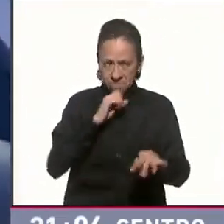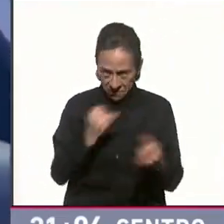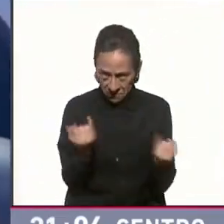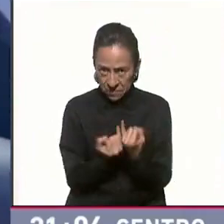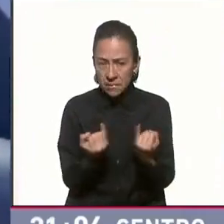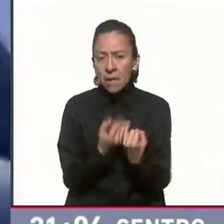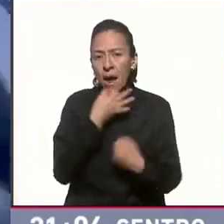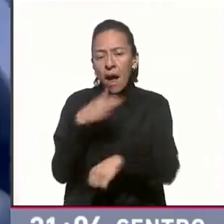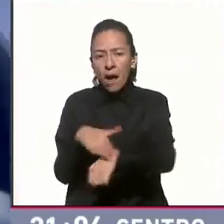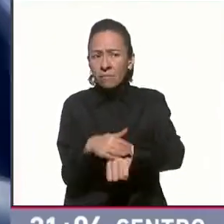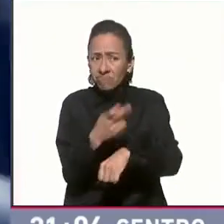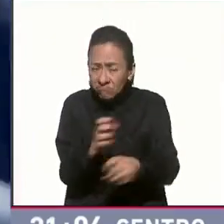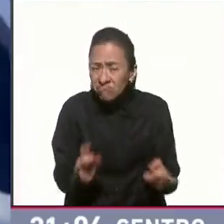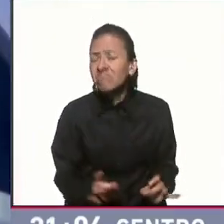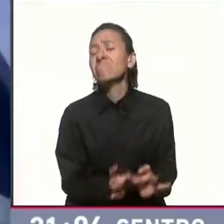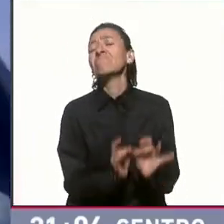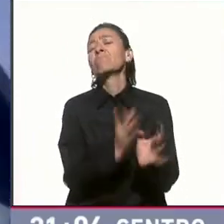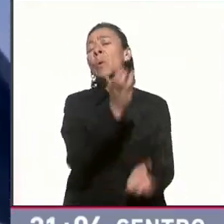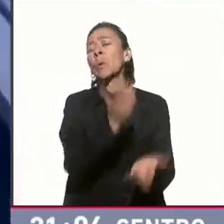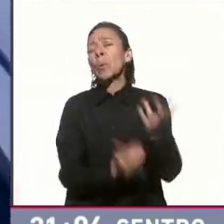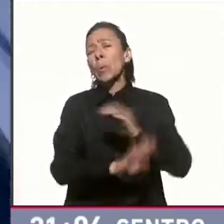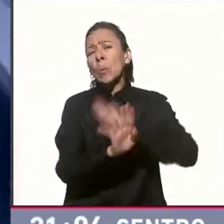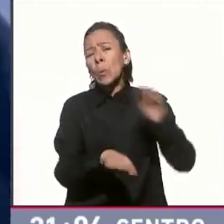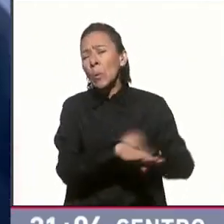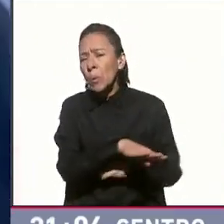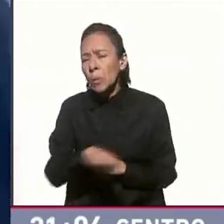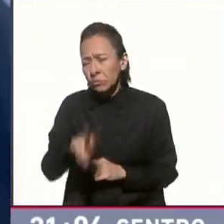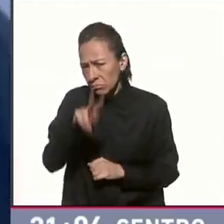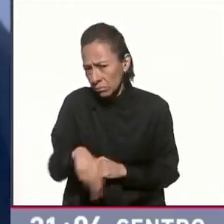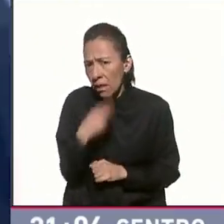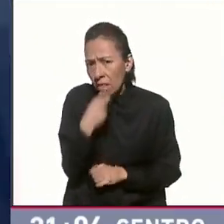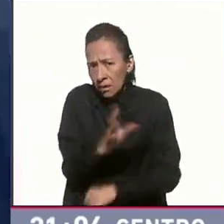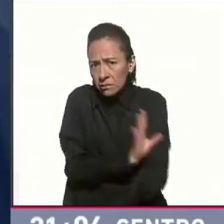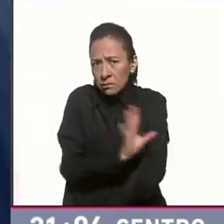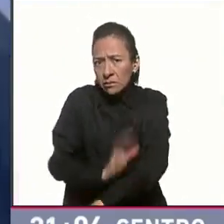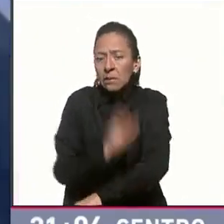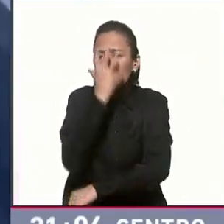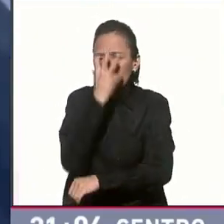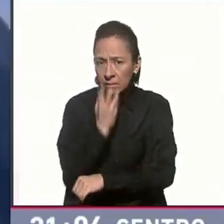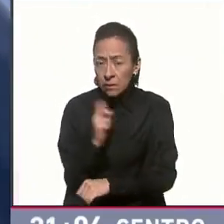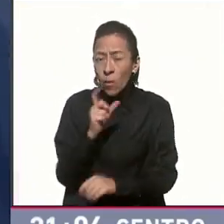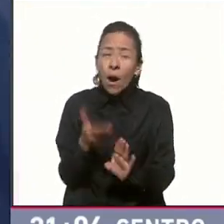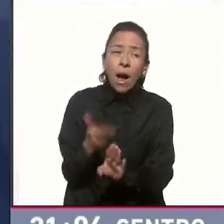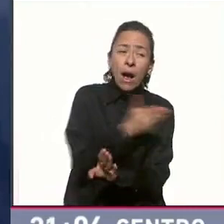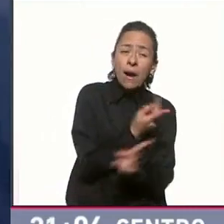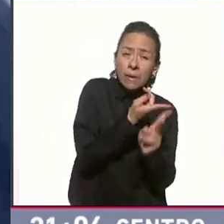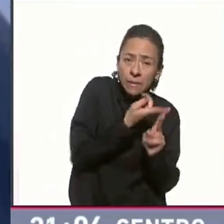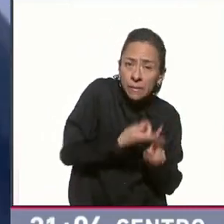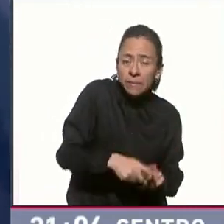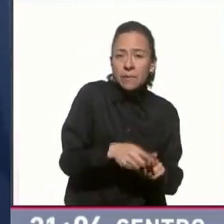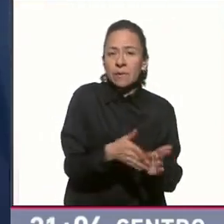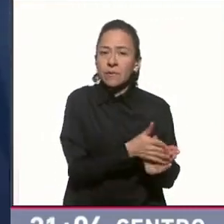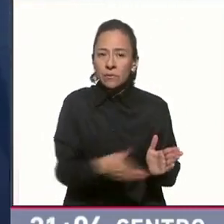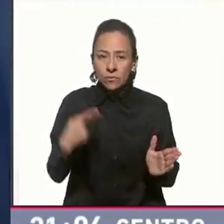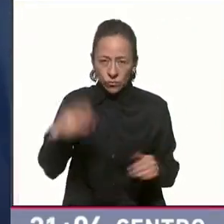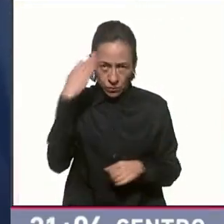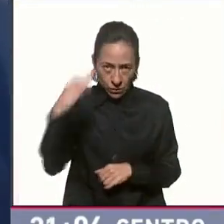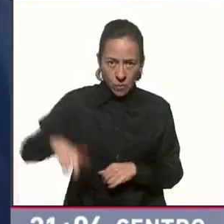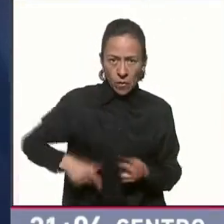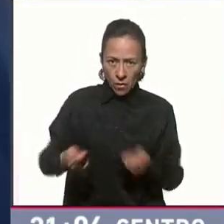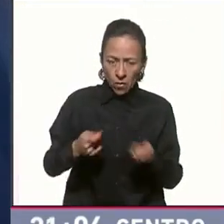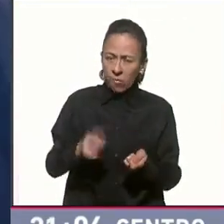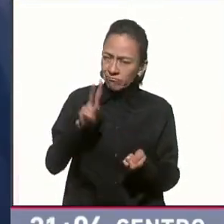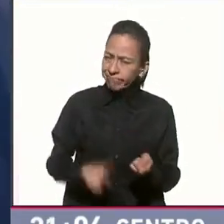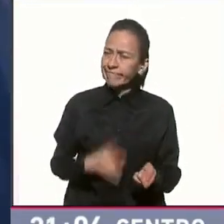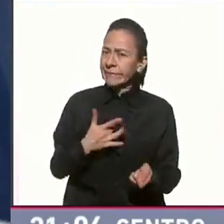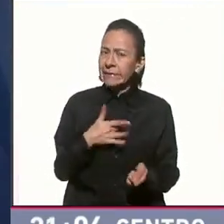tragedia como muy triste. Aseguró que desde el inicio de su gobierno han estado insistiendo mucho porque se apoye a habitantes del